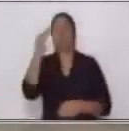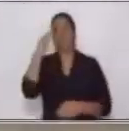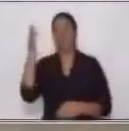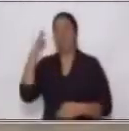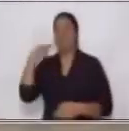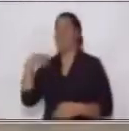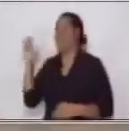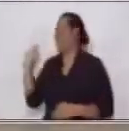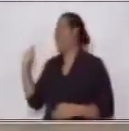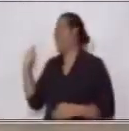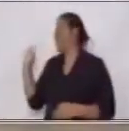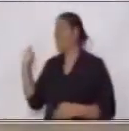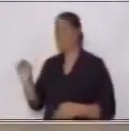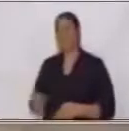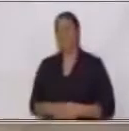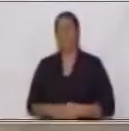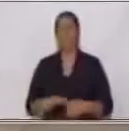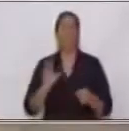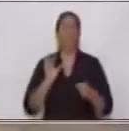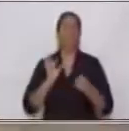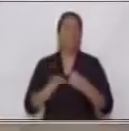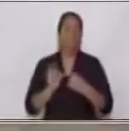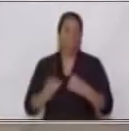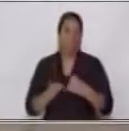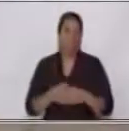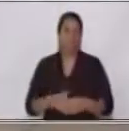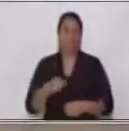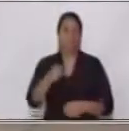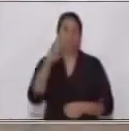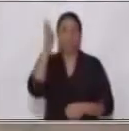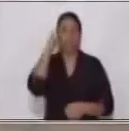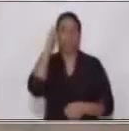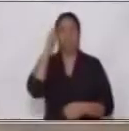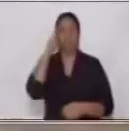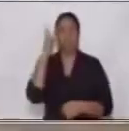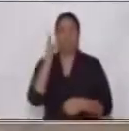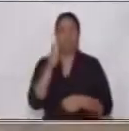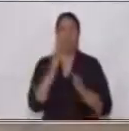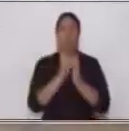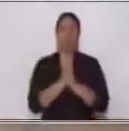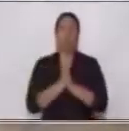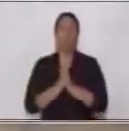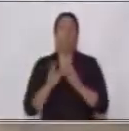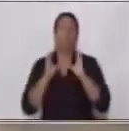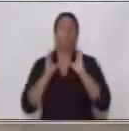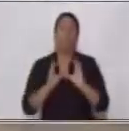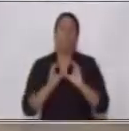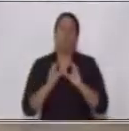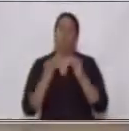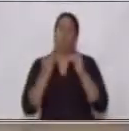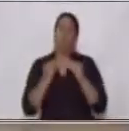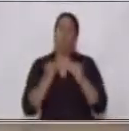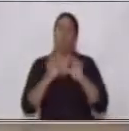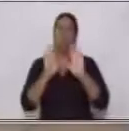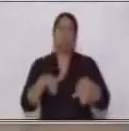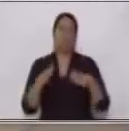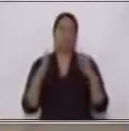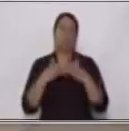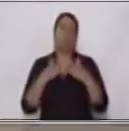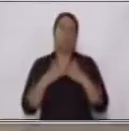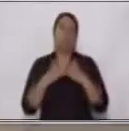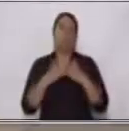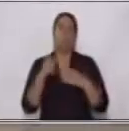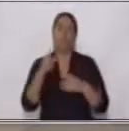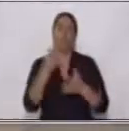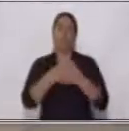Ruth la interpretación de lengua de señas te recordamos por favor cuidarte mucho quedarte en casa y lavarte tus